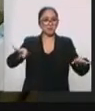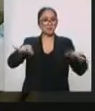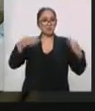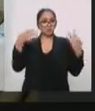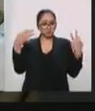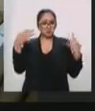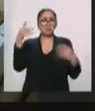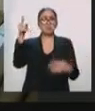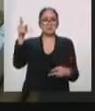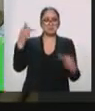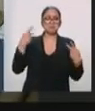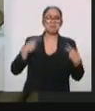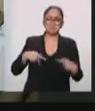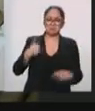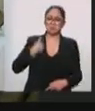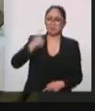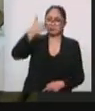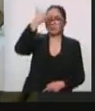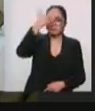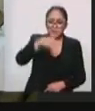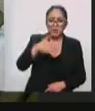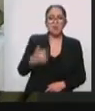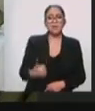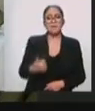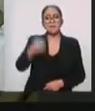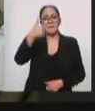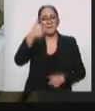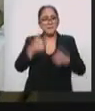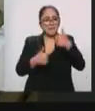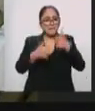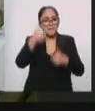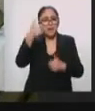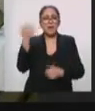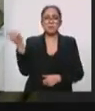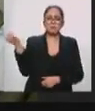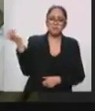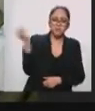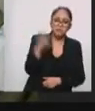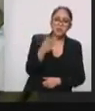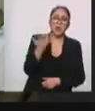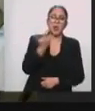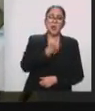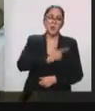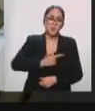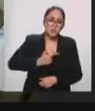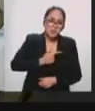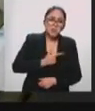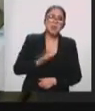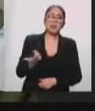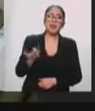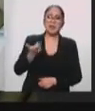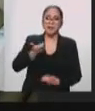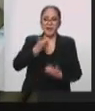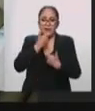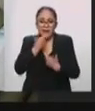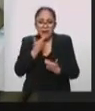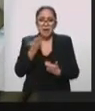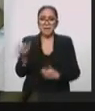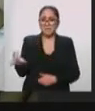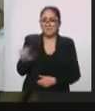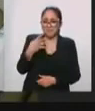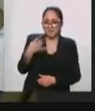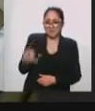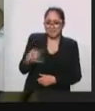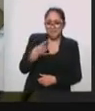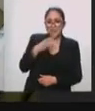público va a estar reaccionando con nosotros a través de sus likes, a través de sus me encantas, de sus risas, de mandarnos mensajes. Es